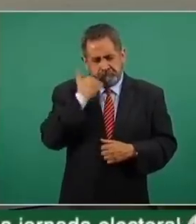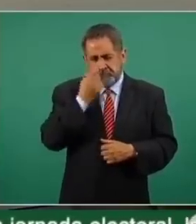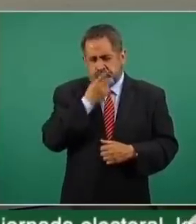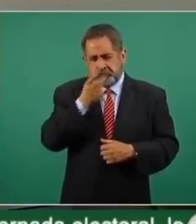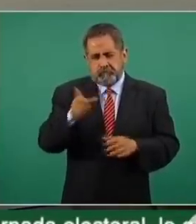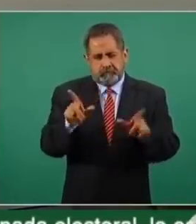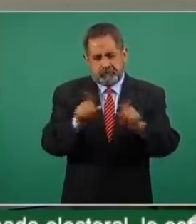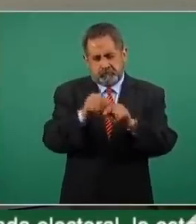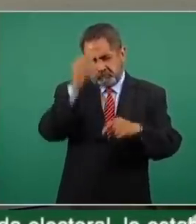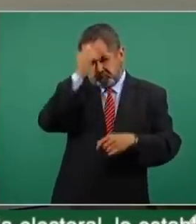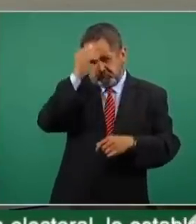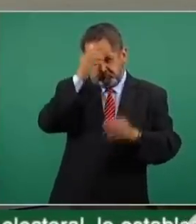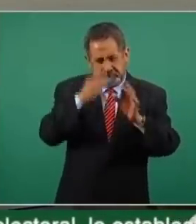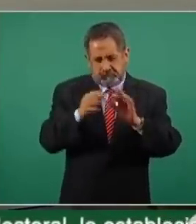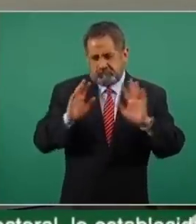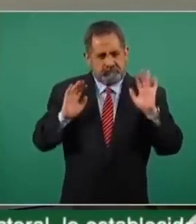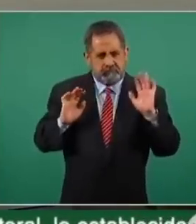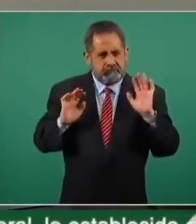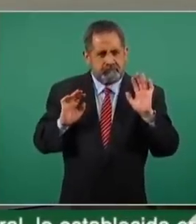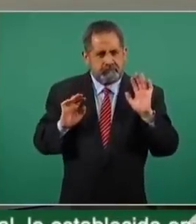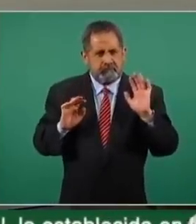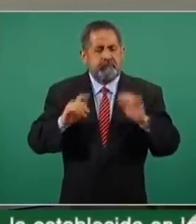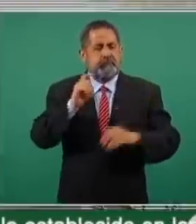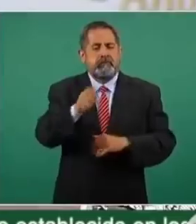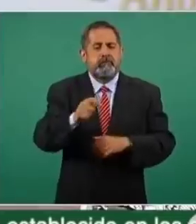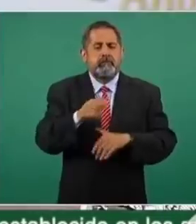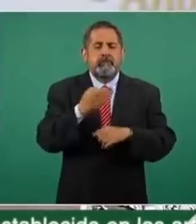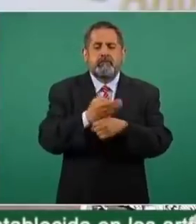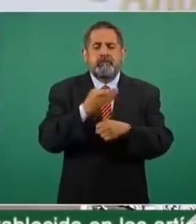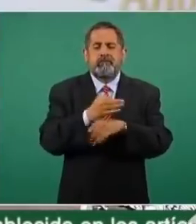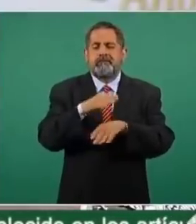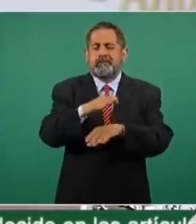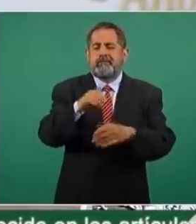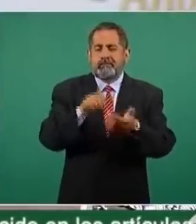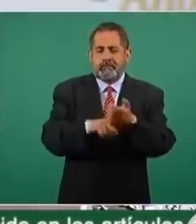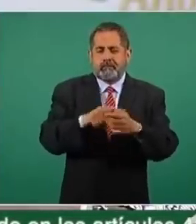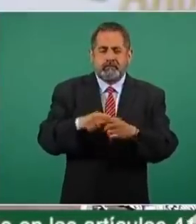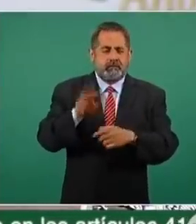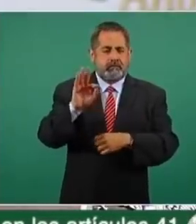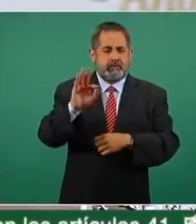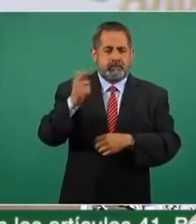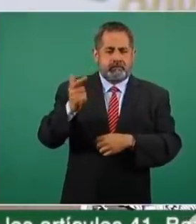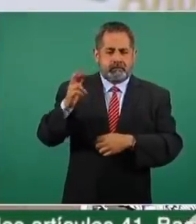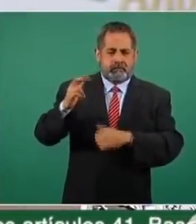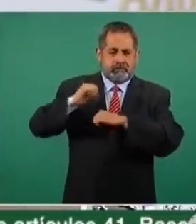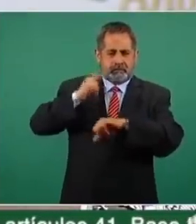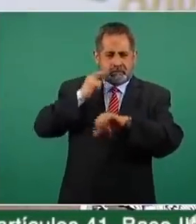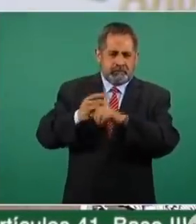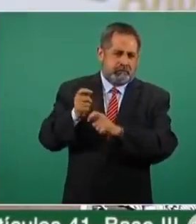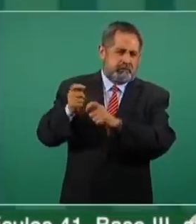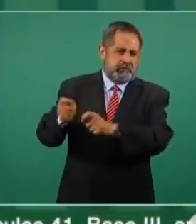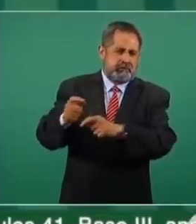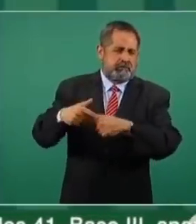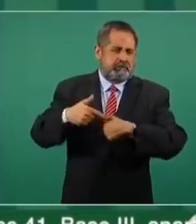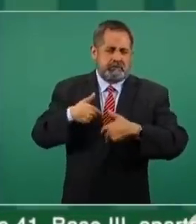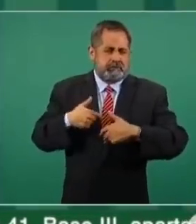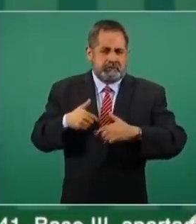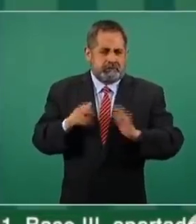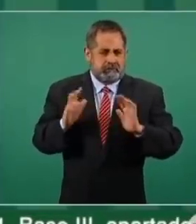opinar sobre eso pienso que son asuntos que lleva la Fiscalía General de la República